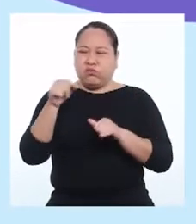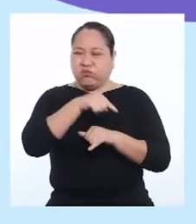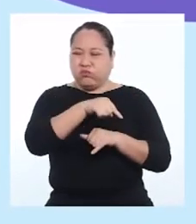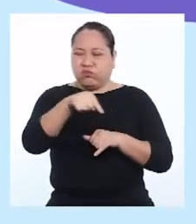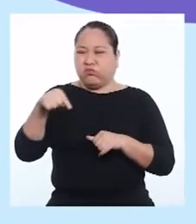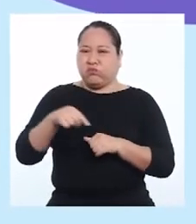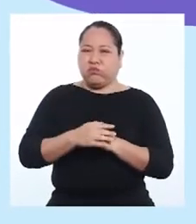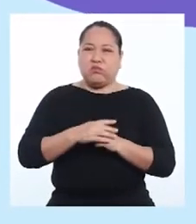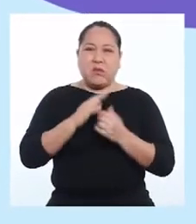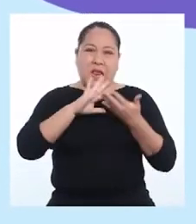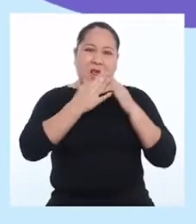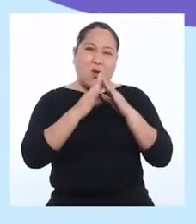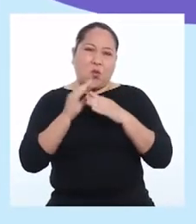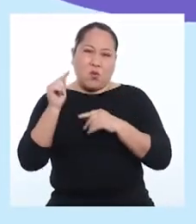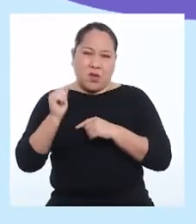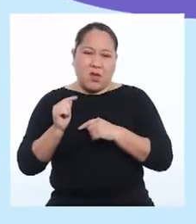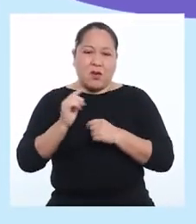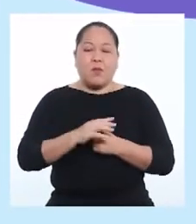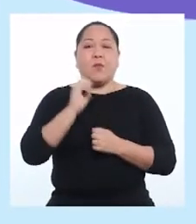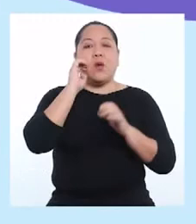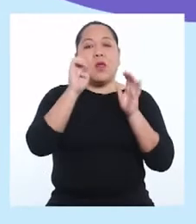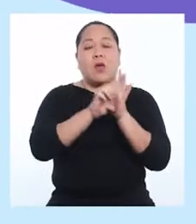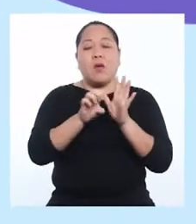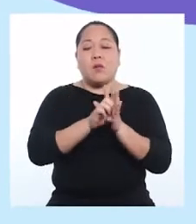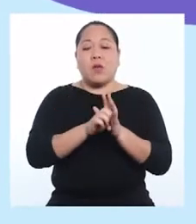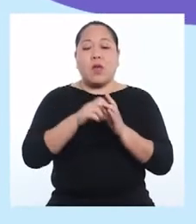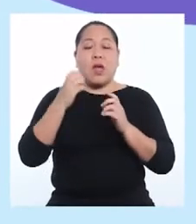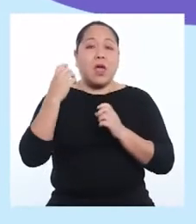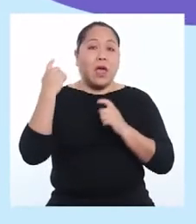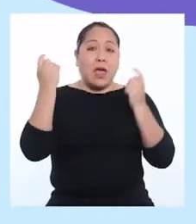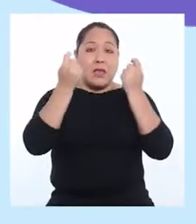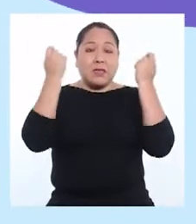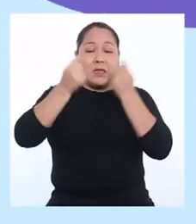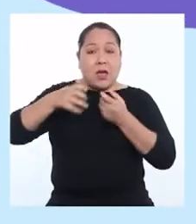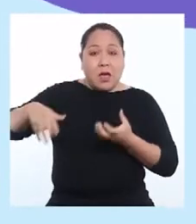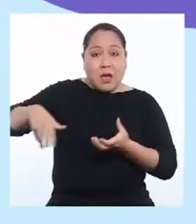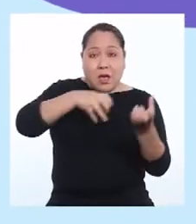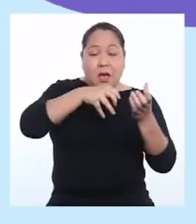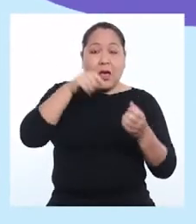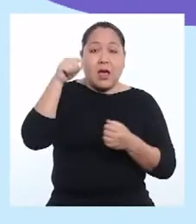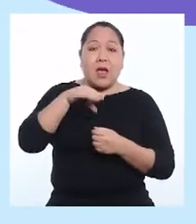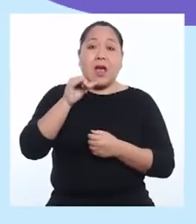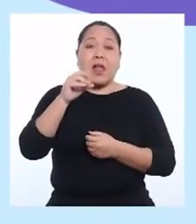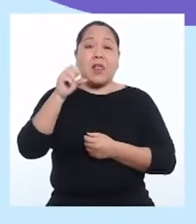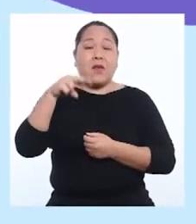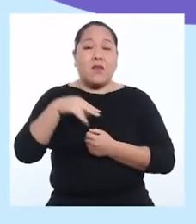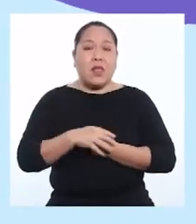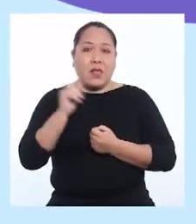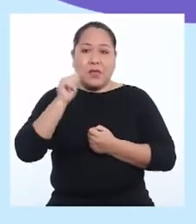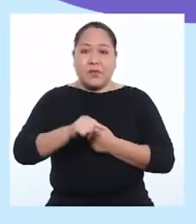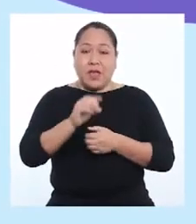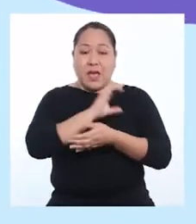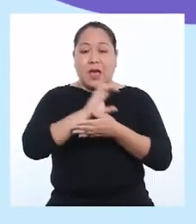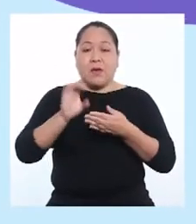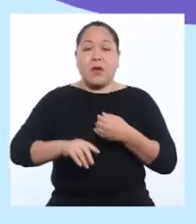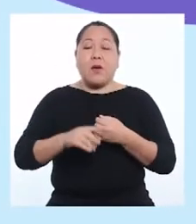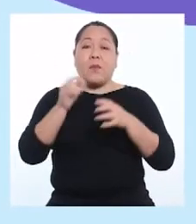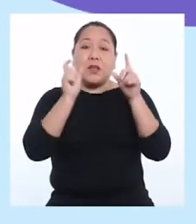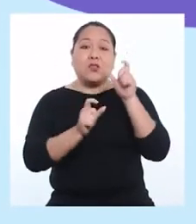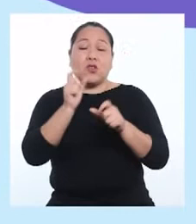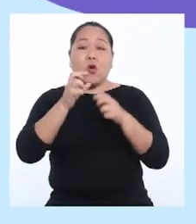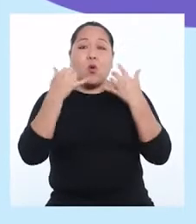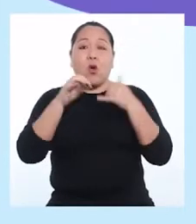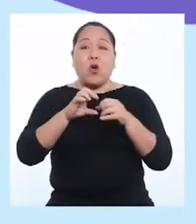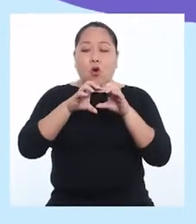produce por parte de la comunidad. Por ejemplo, en el Carnaval de Cajamarca se puede observar que las personas al jugar con los